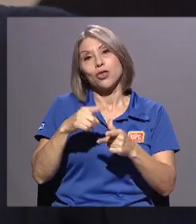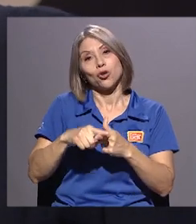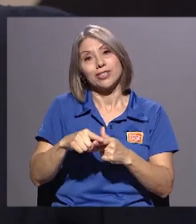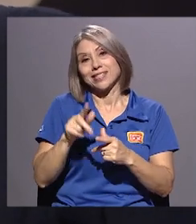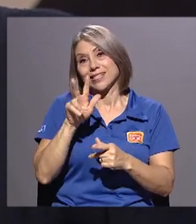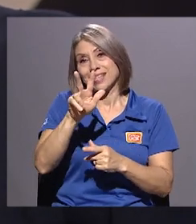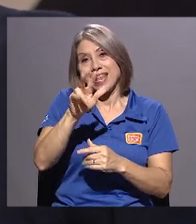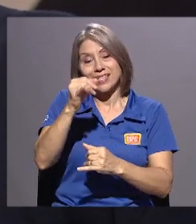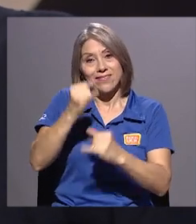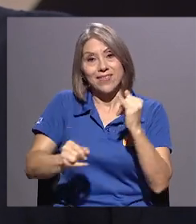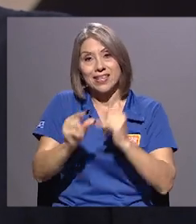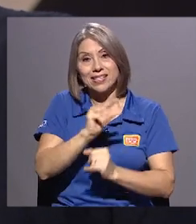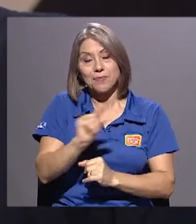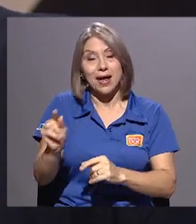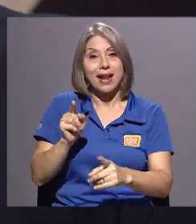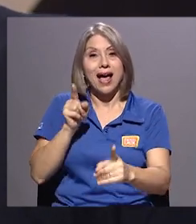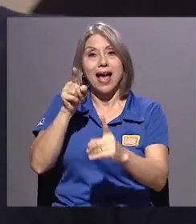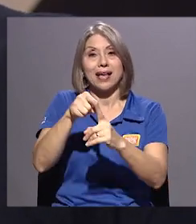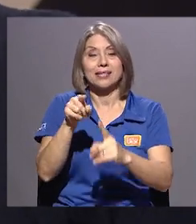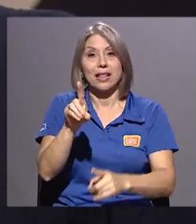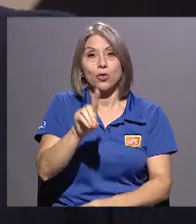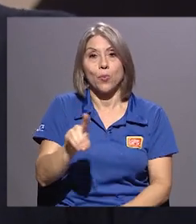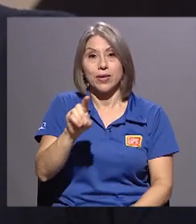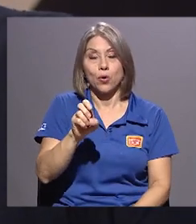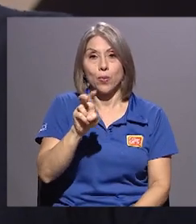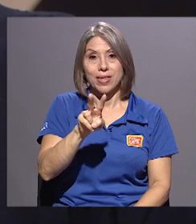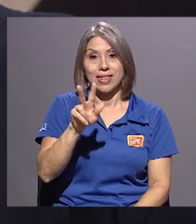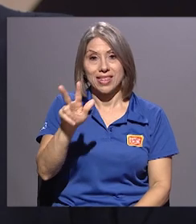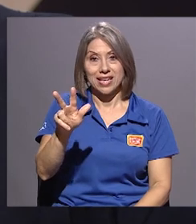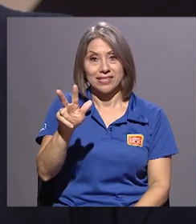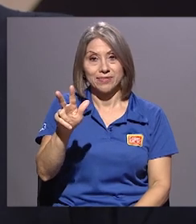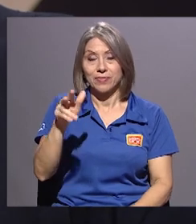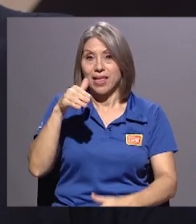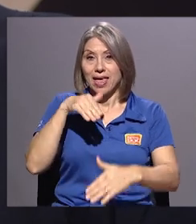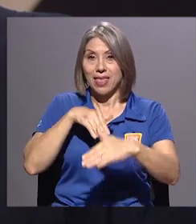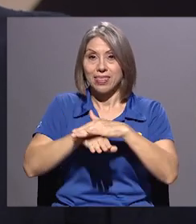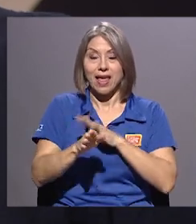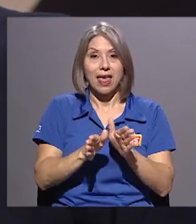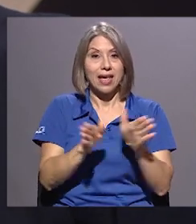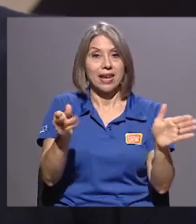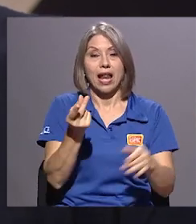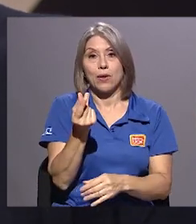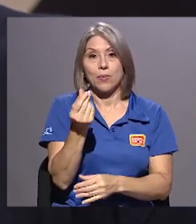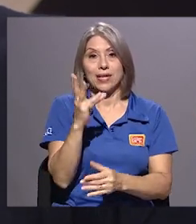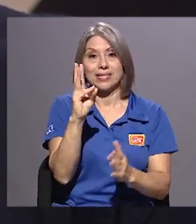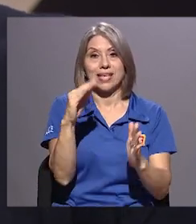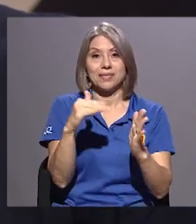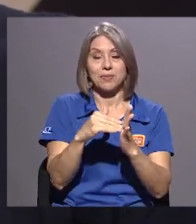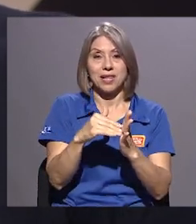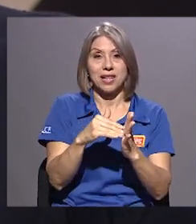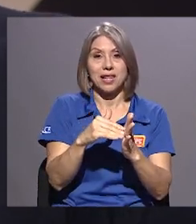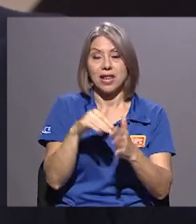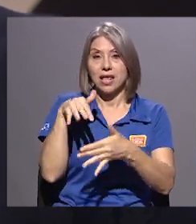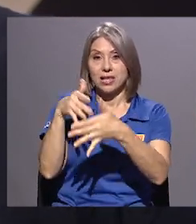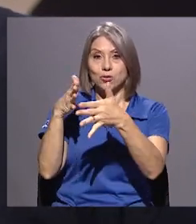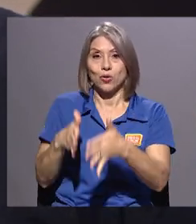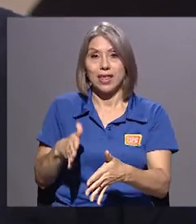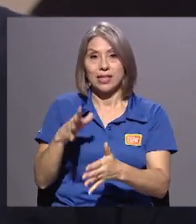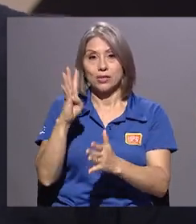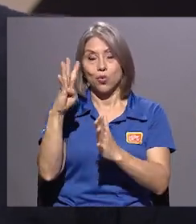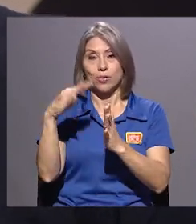hasta el domingo veintitrés. Son entrada general seis mil. Estudiantes cuatro mil.